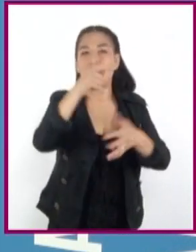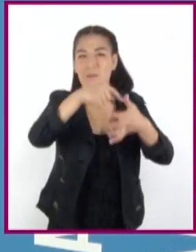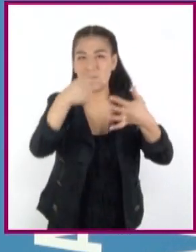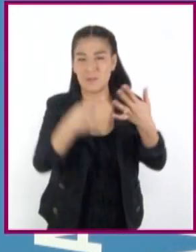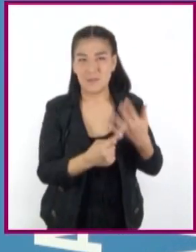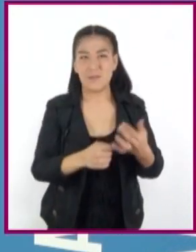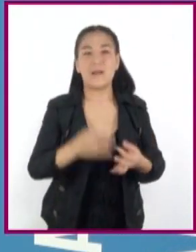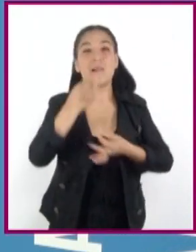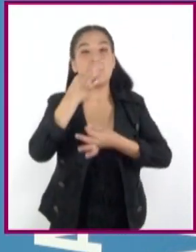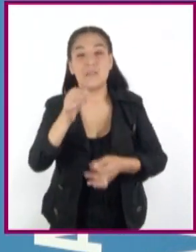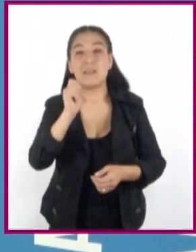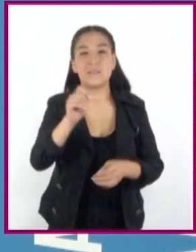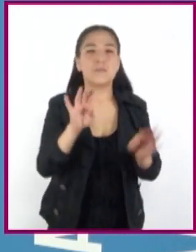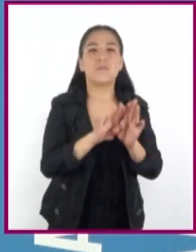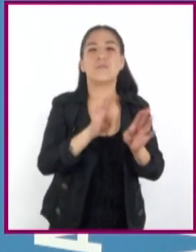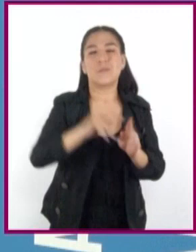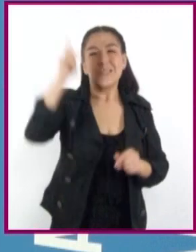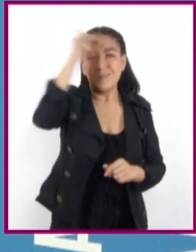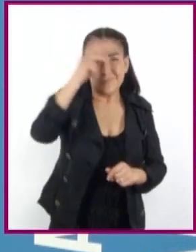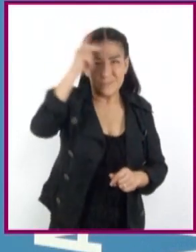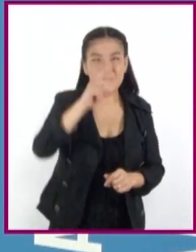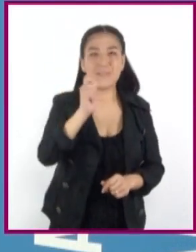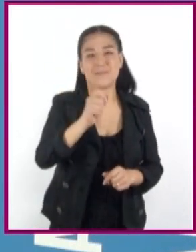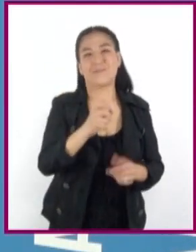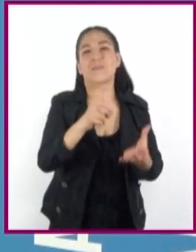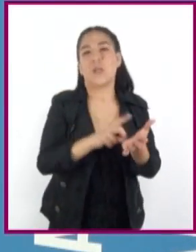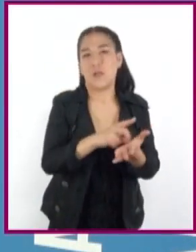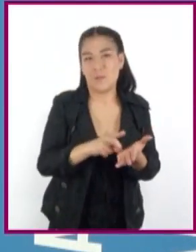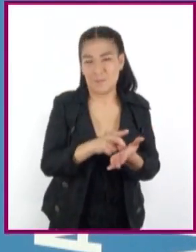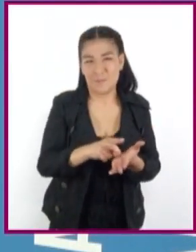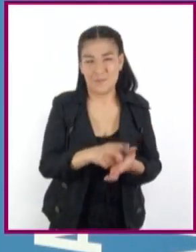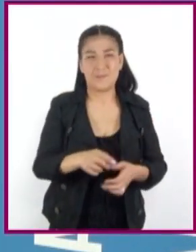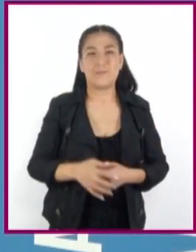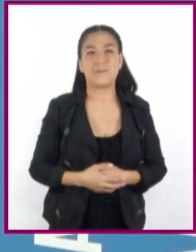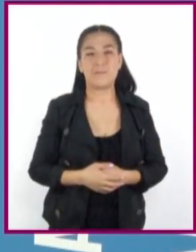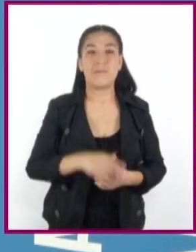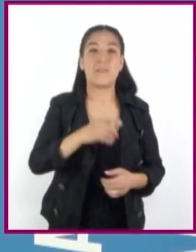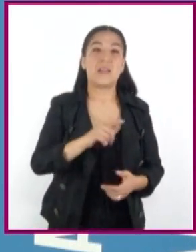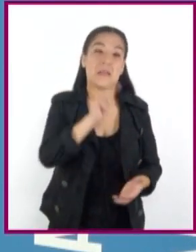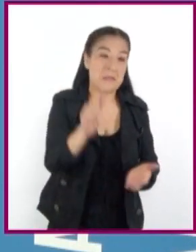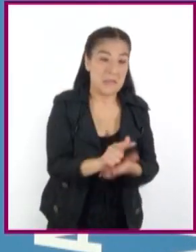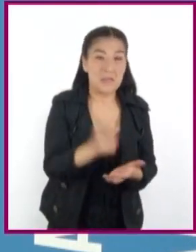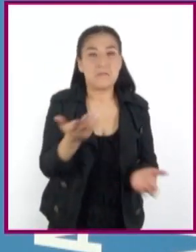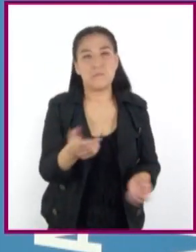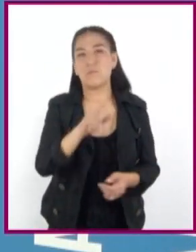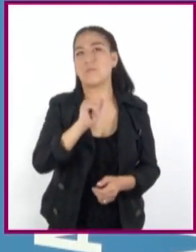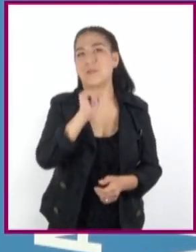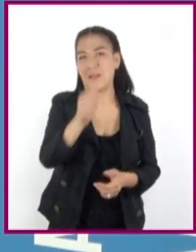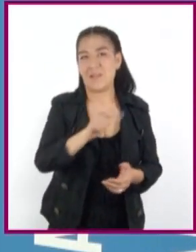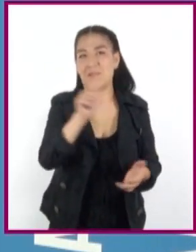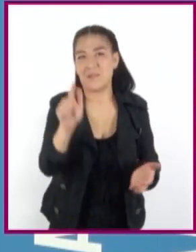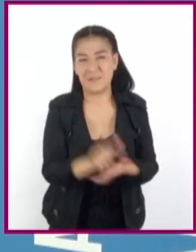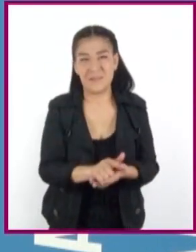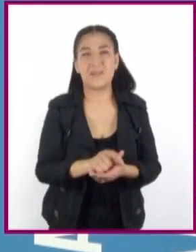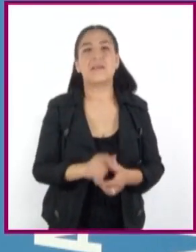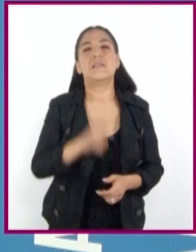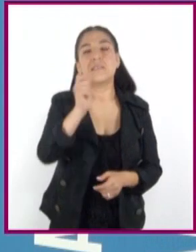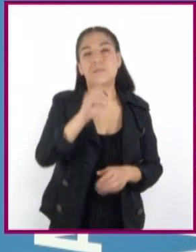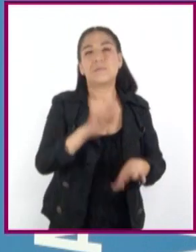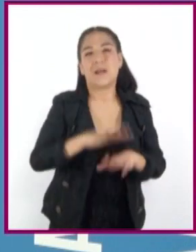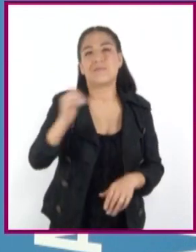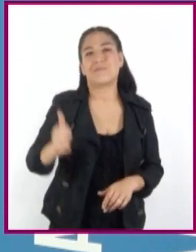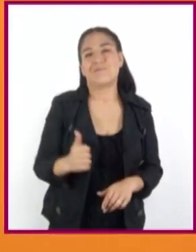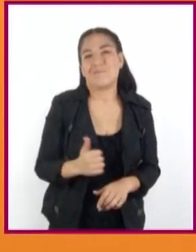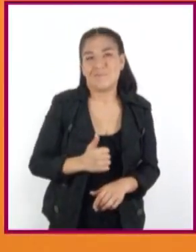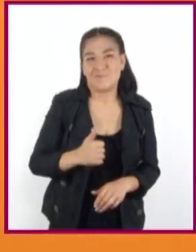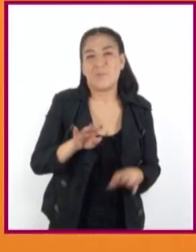dependencia física o psicológica a sustancias psicoactivas, legales o ilegales, provocada por el abuso en